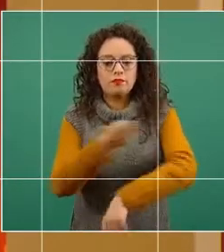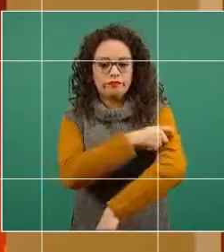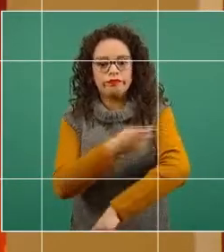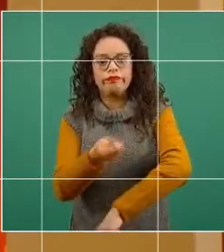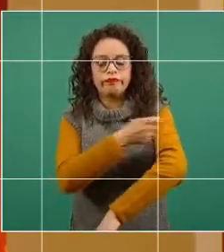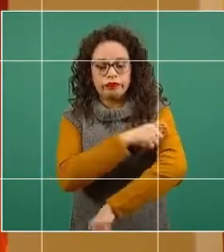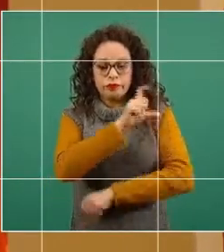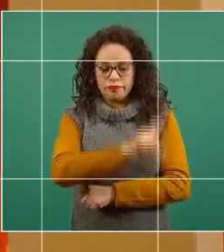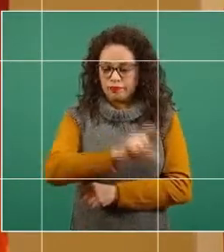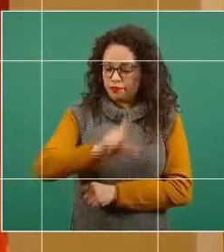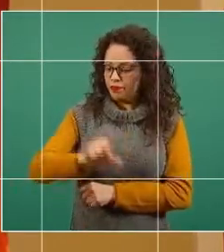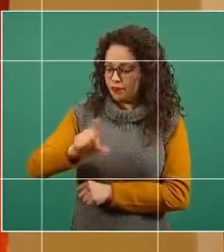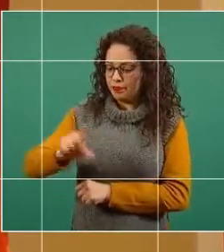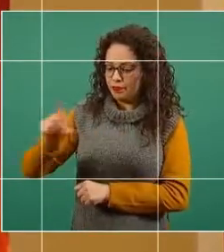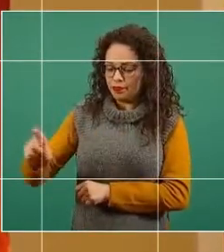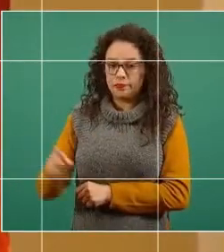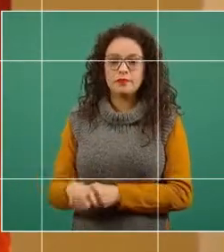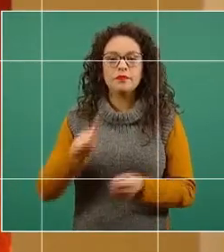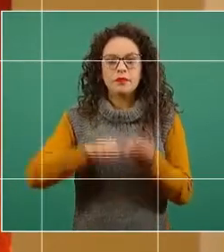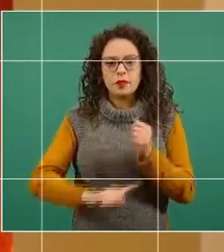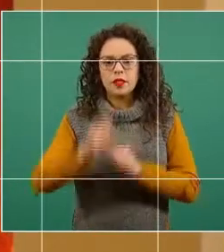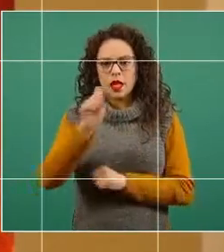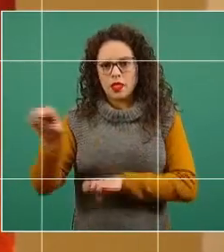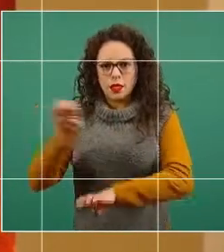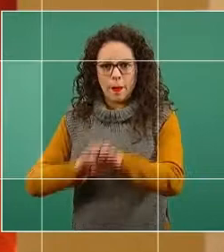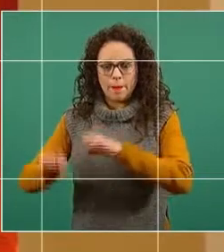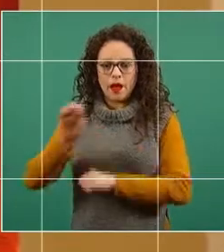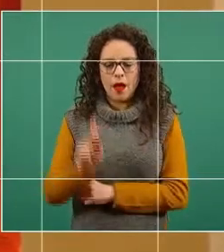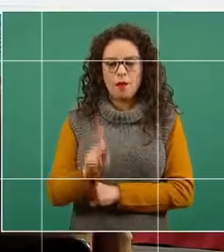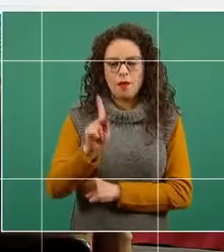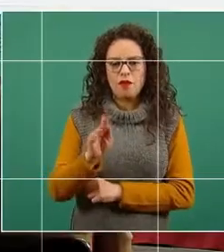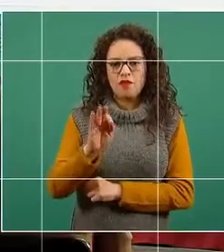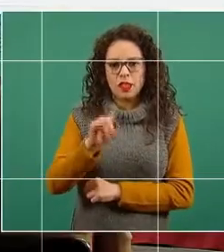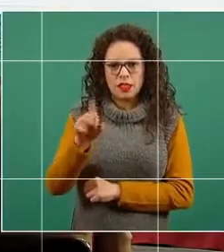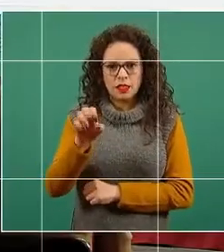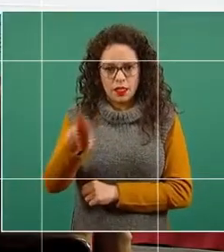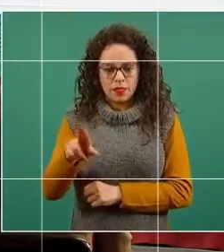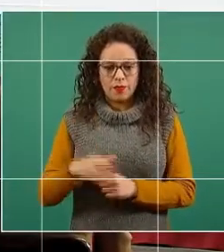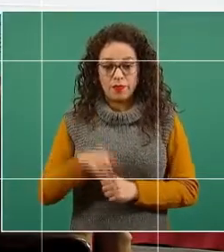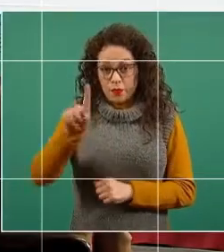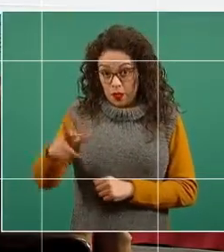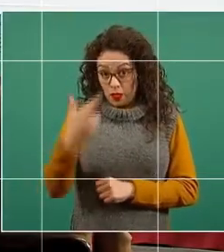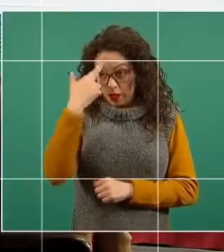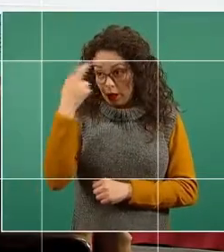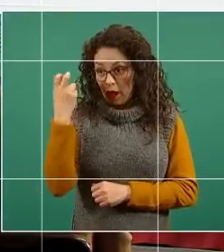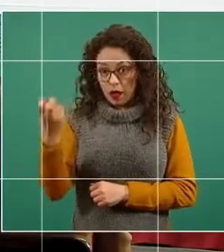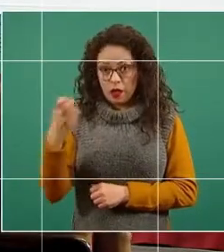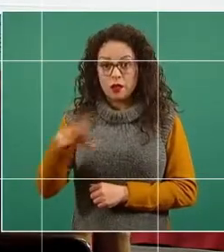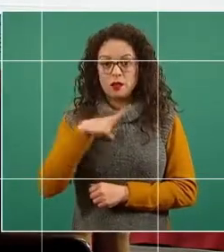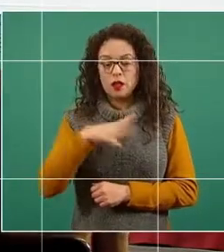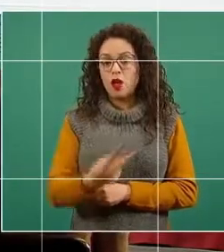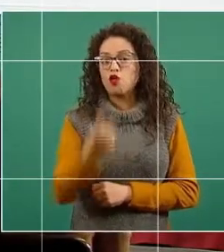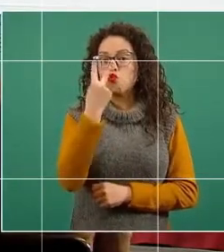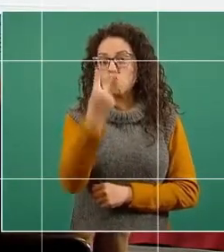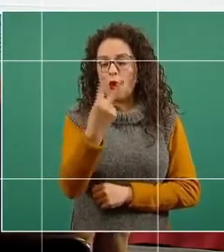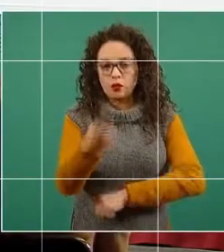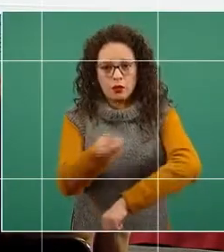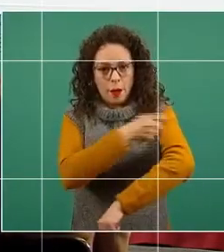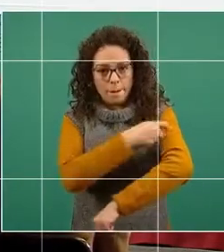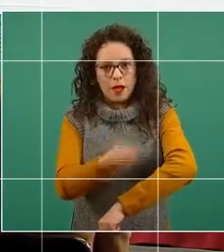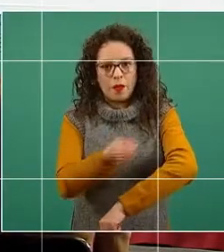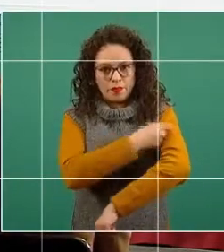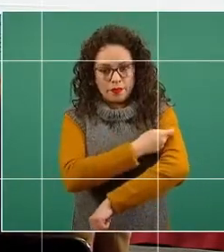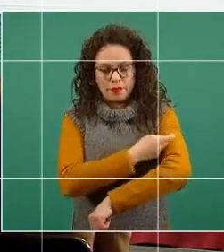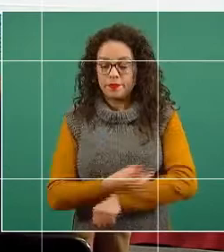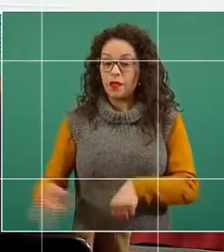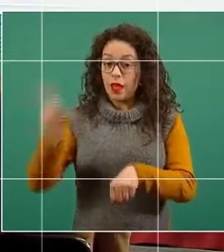en este caso del producto de Pfizer-BioNTech. Recordar que este producto se pone en doble aplicación en el día cero,